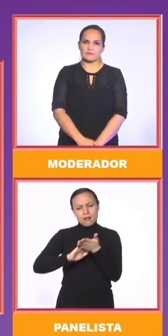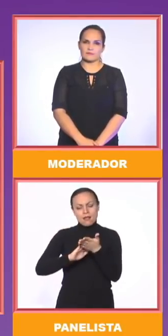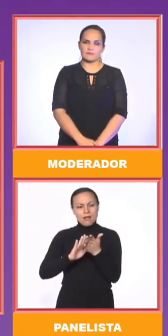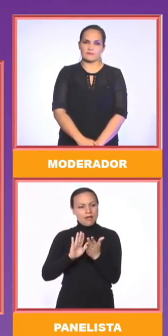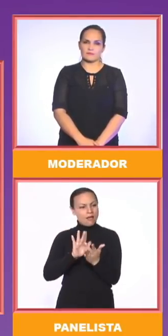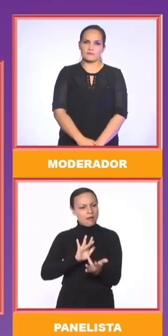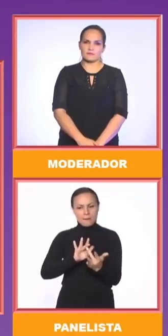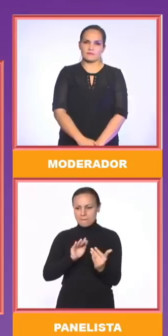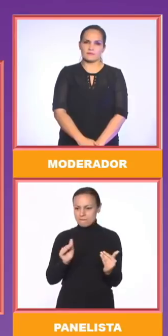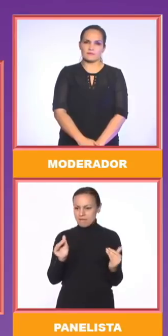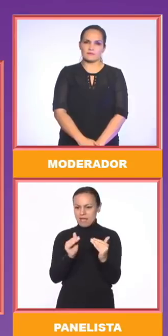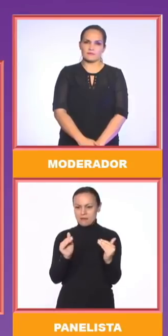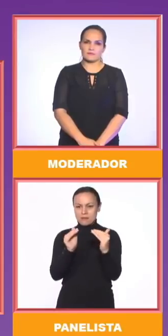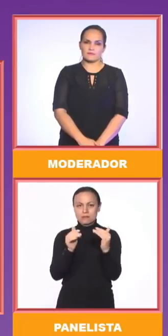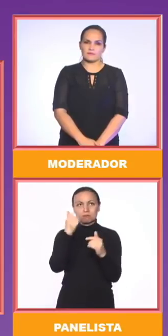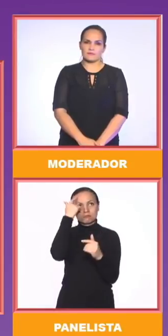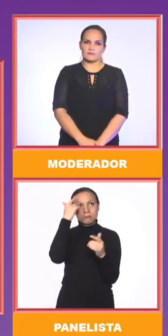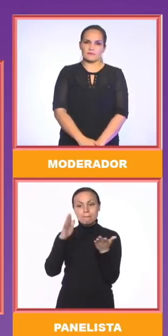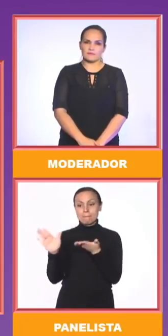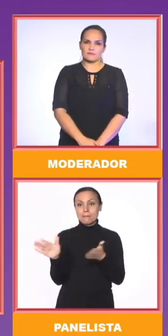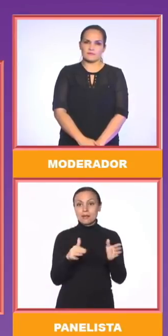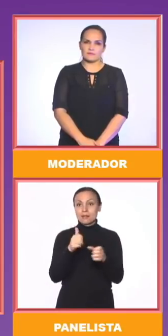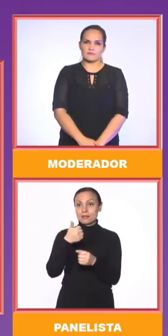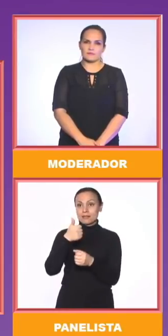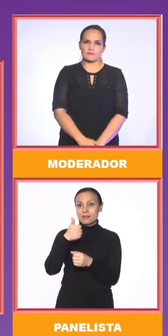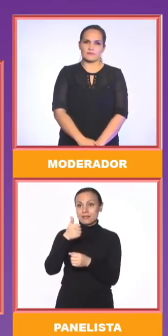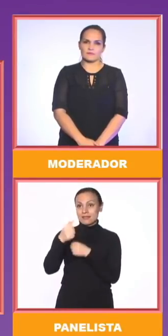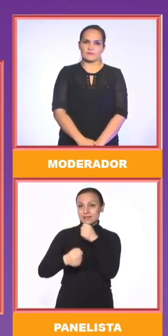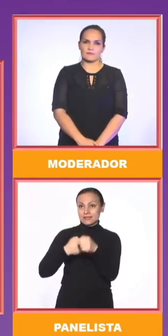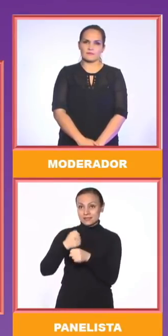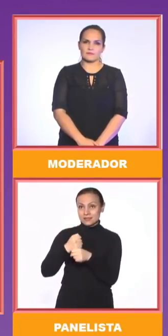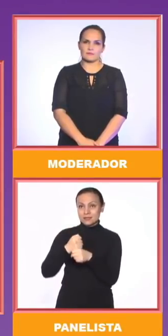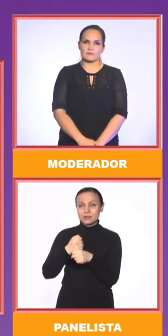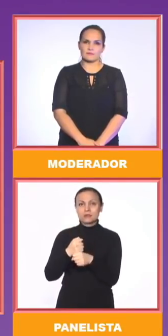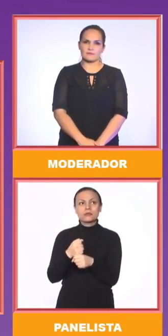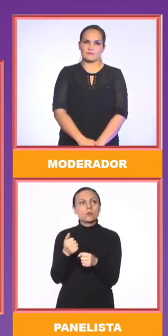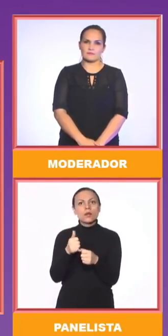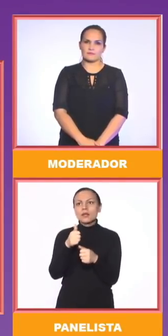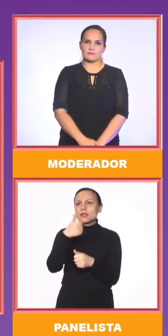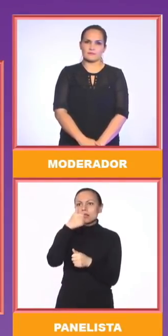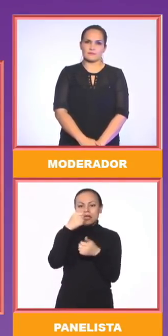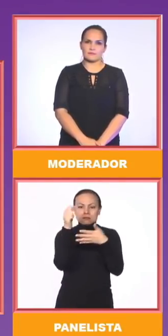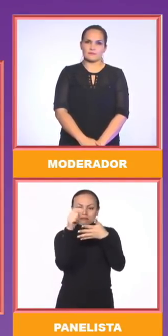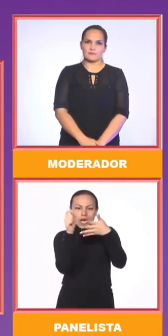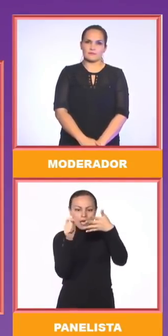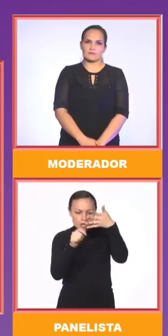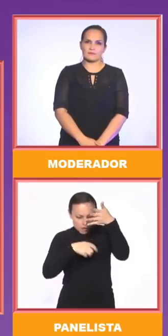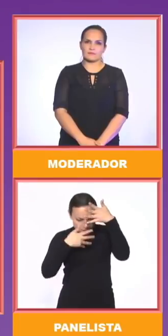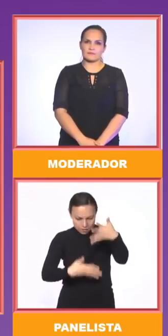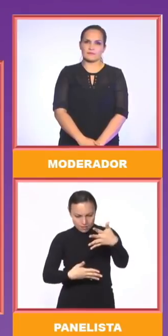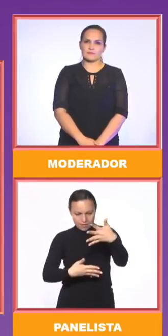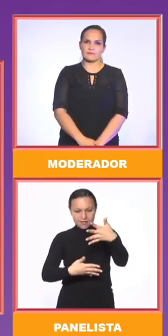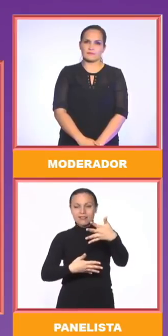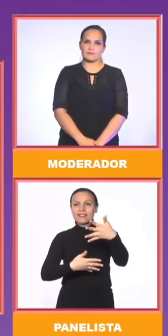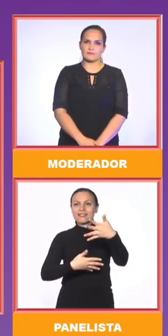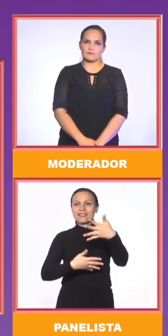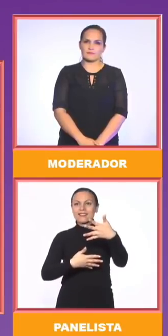país cuenta, por ejemplo, con un plan decenal. Son diez grandes desafíos. Varios de los que estamos aquí